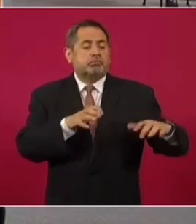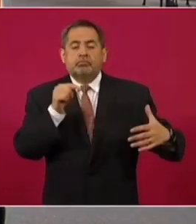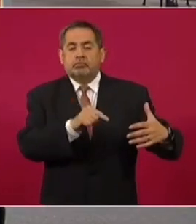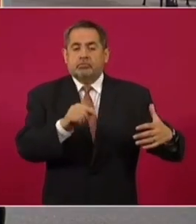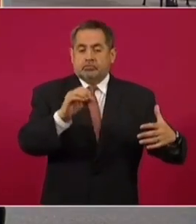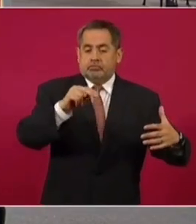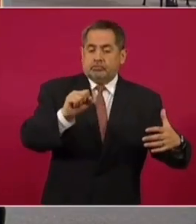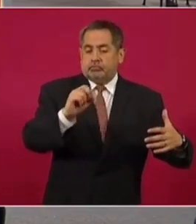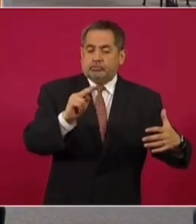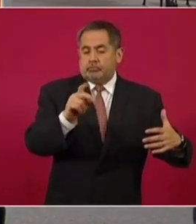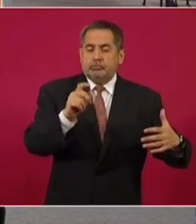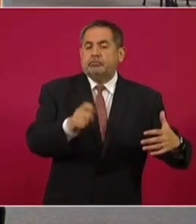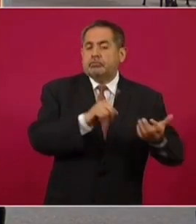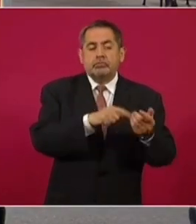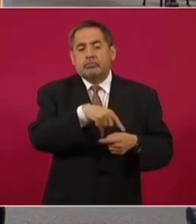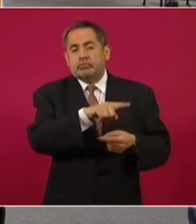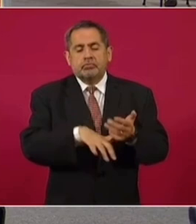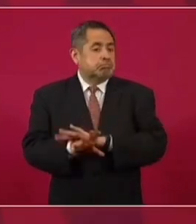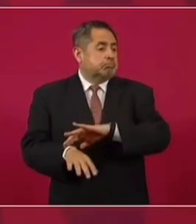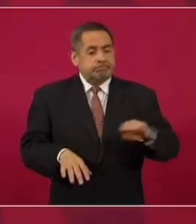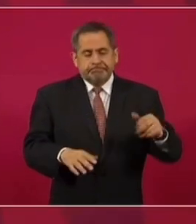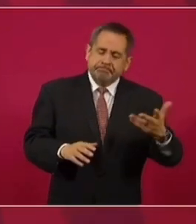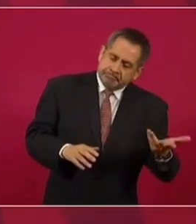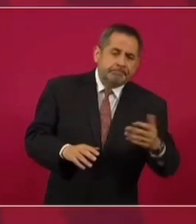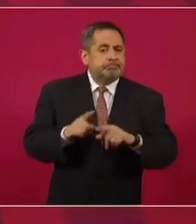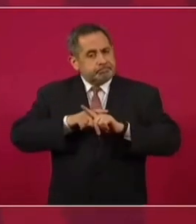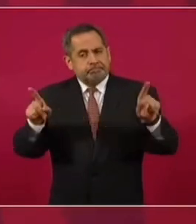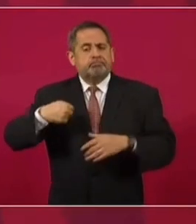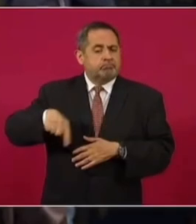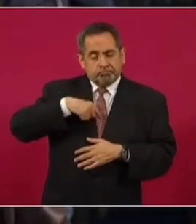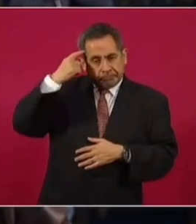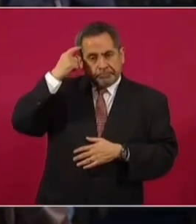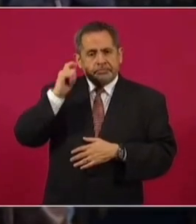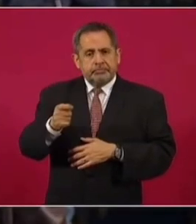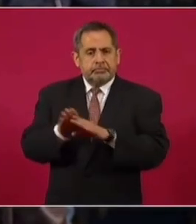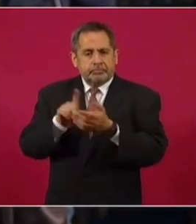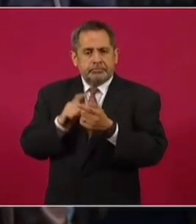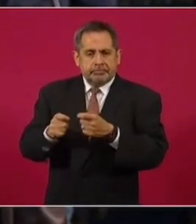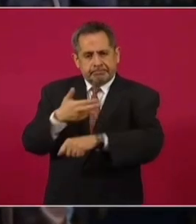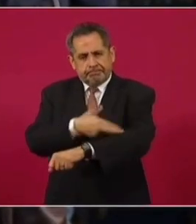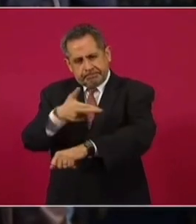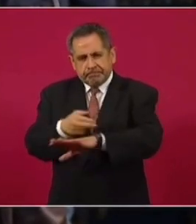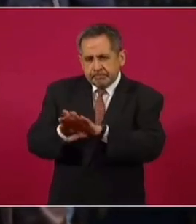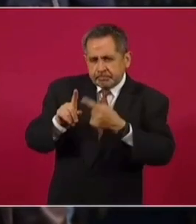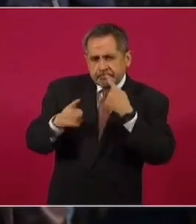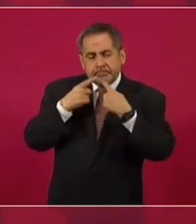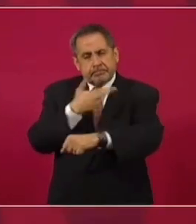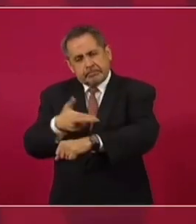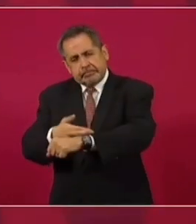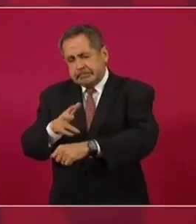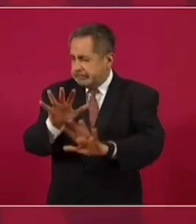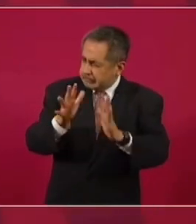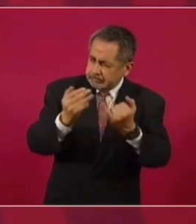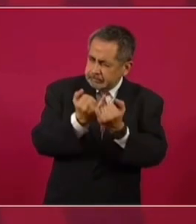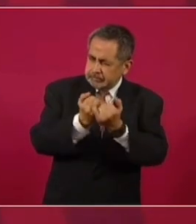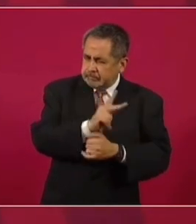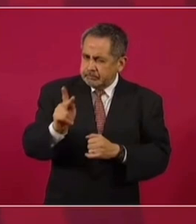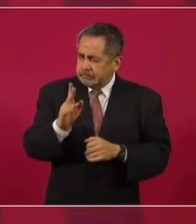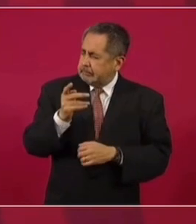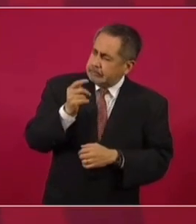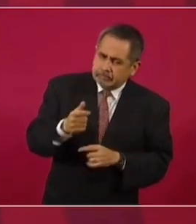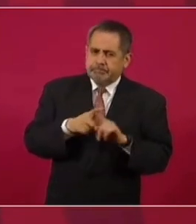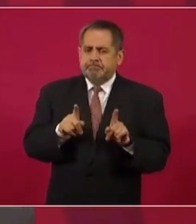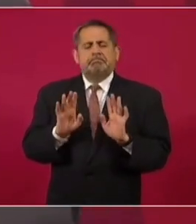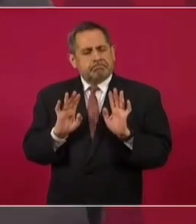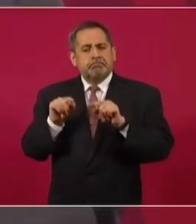Conasupo es sinónimo de corrupción. Bueno, nosotros estamos llevando a cabo un mecanismo parecido, pero